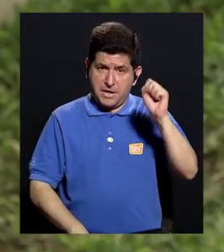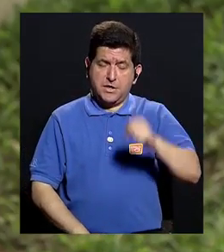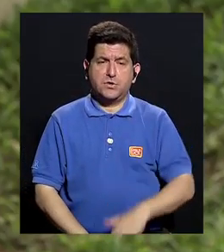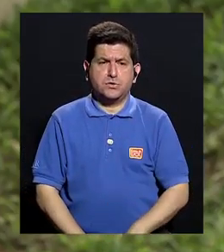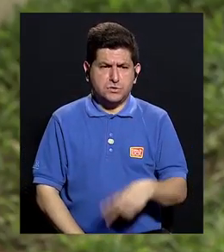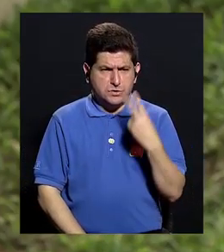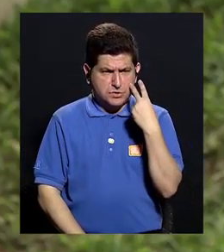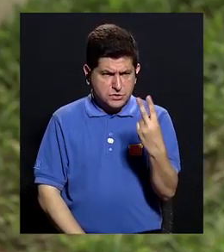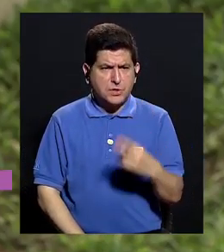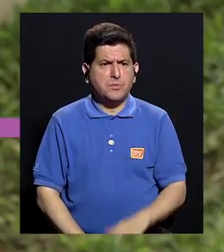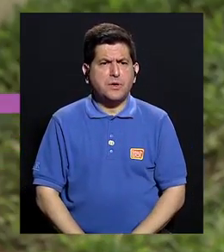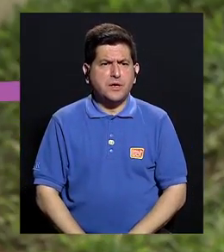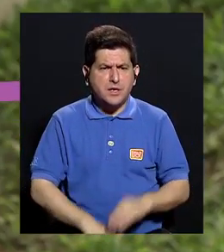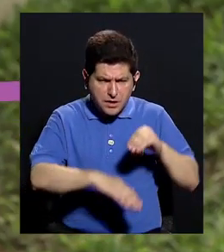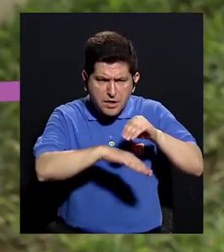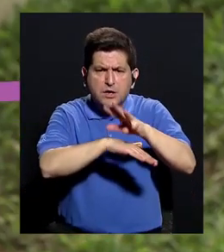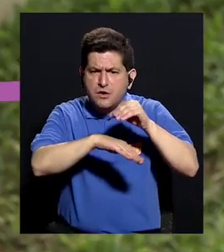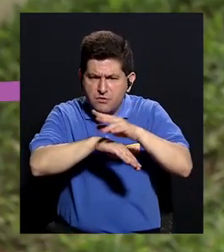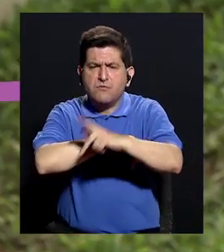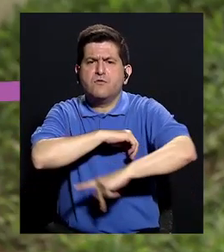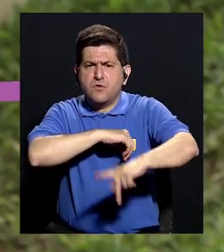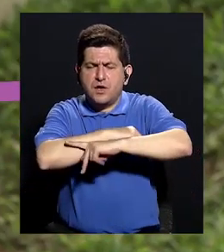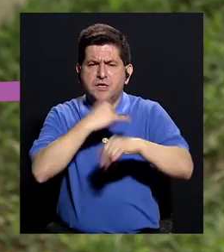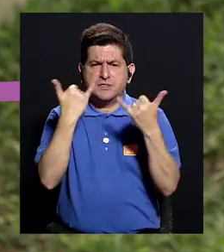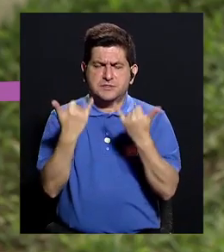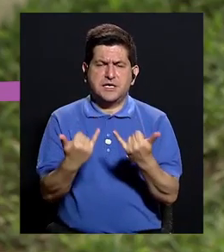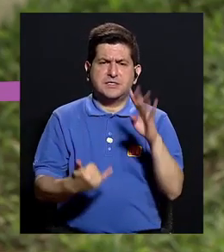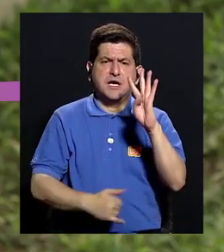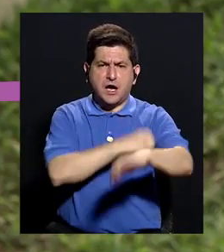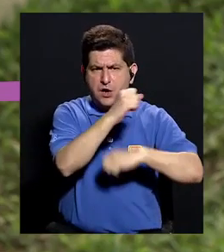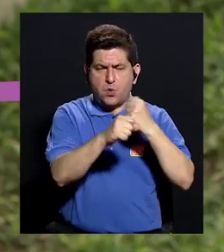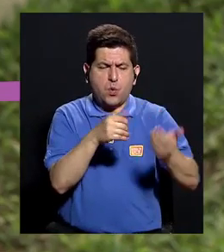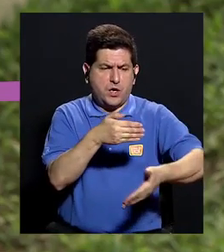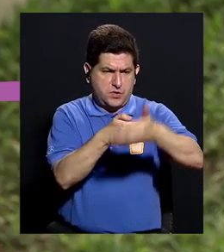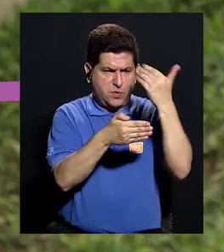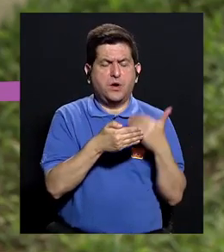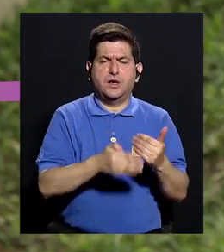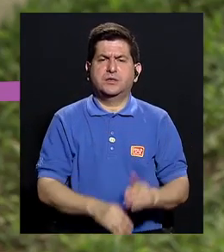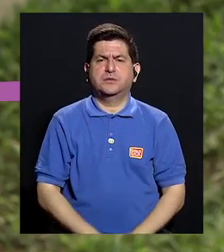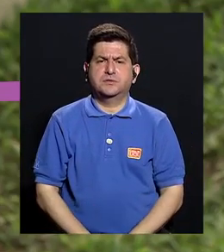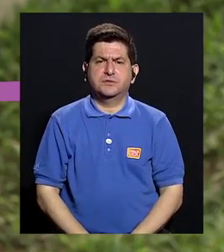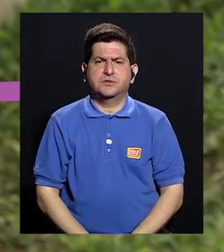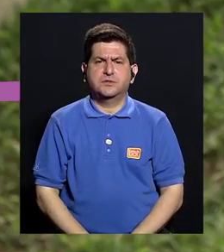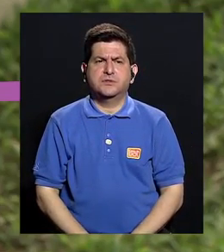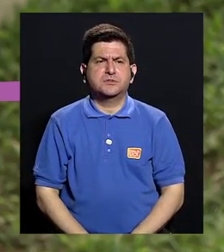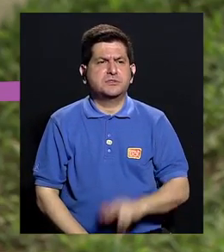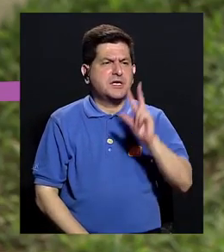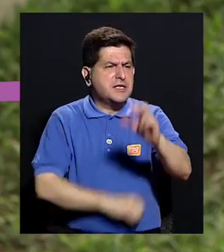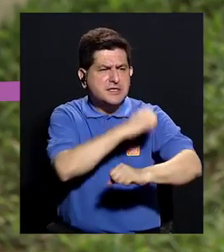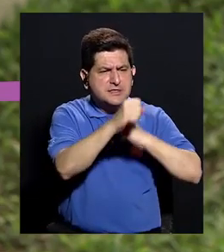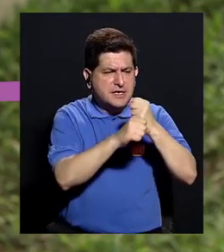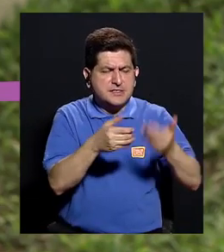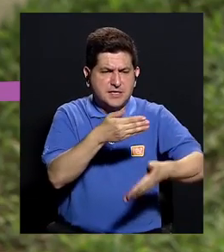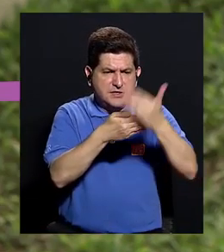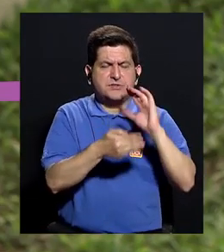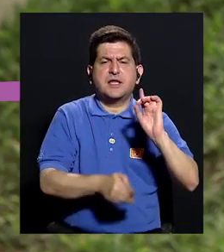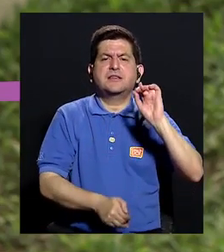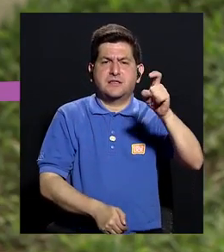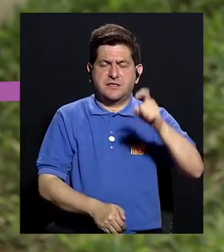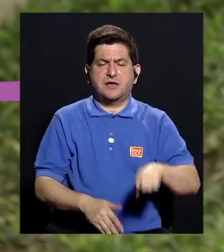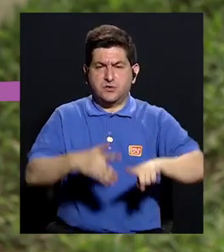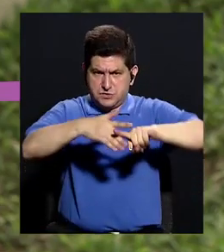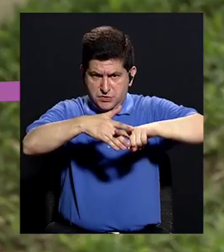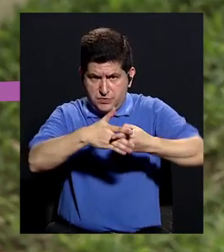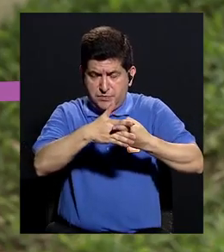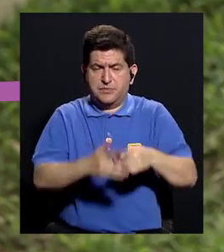se ha visto una gran incidencia en el país desde hace cuatro años. O sea, hace cuatro años, hace tres años vino el diagnóstico